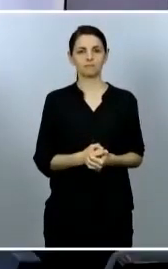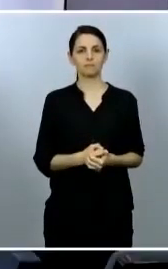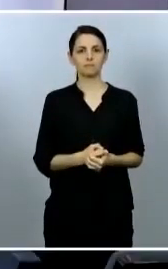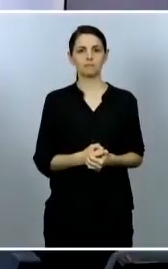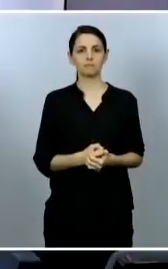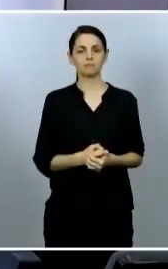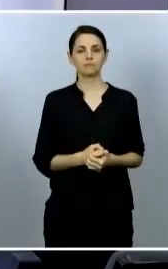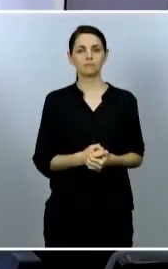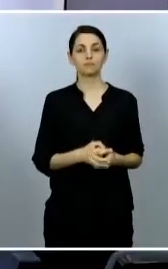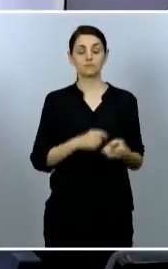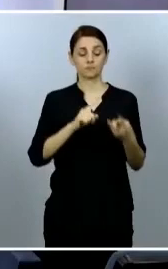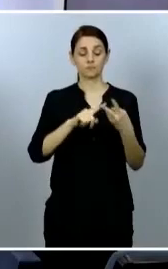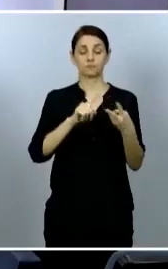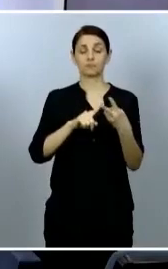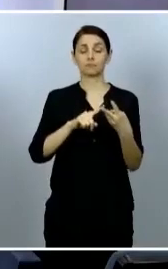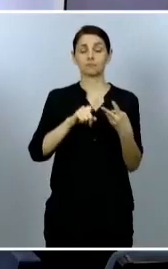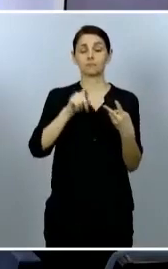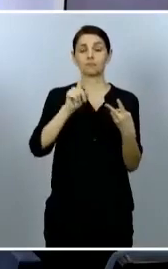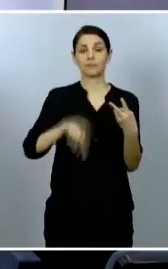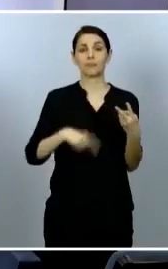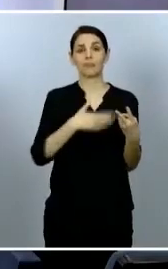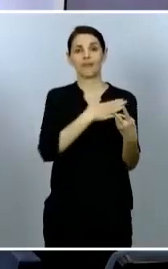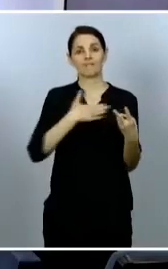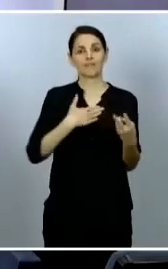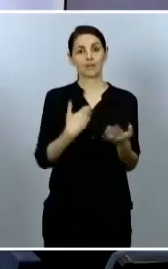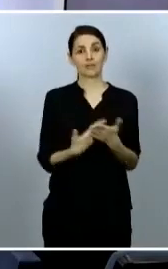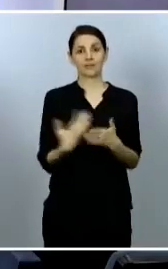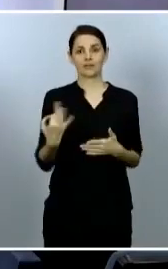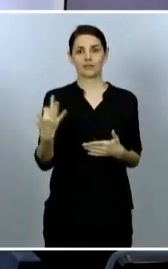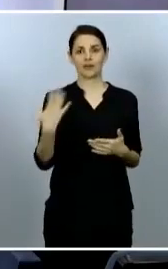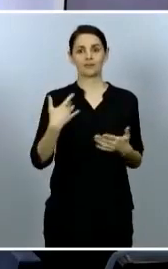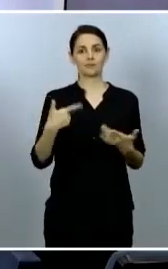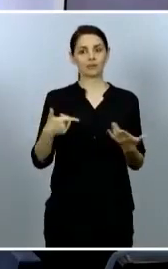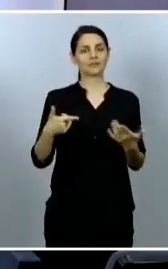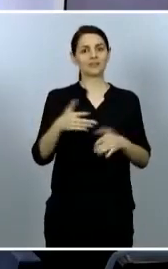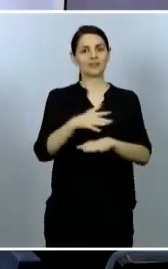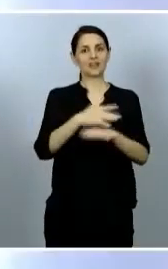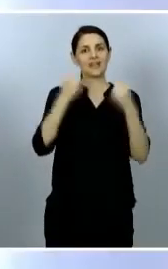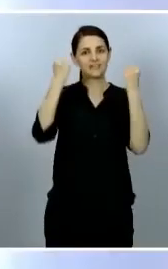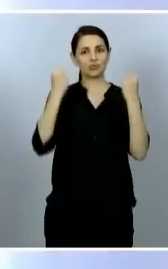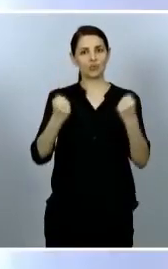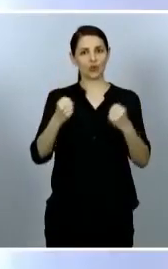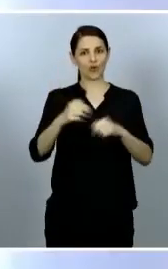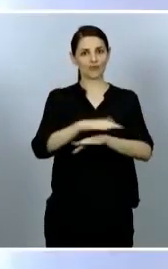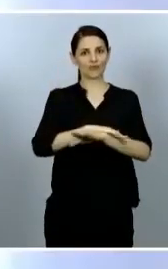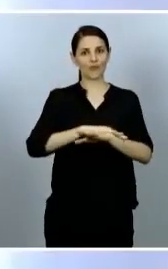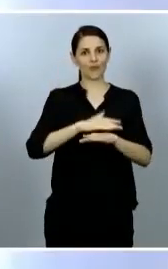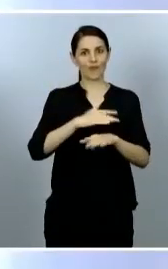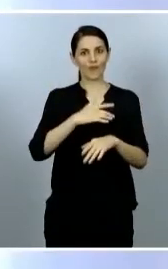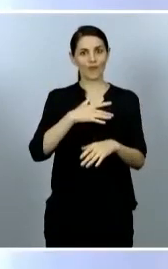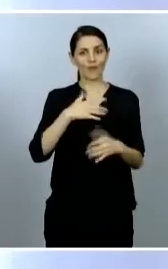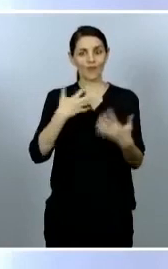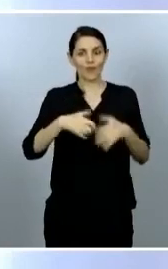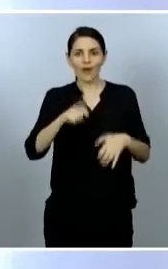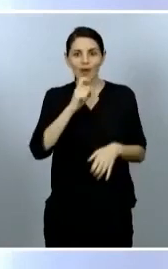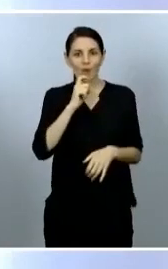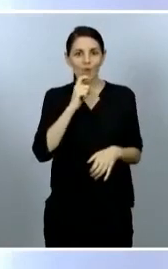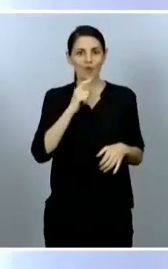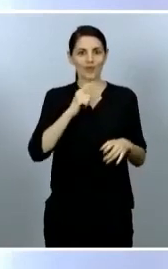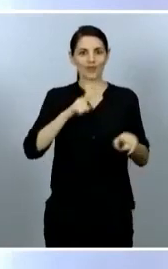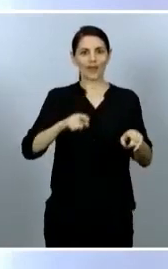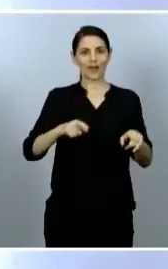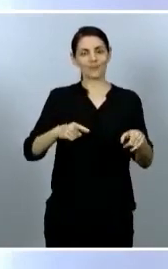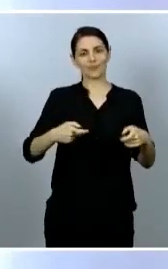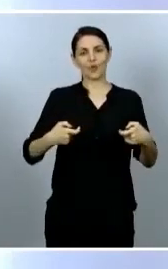funcionamiento de nuestro marco institucional, de la gobernanza que hemos tenido. En dos sentidos. Primero,